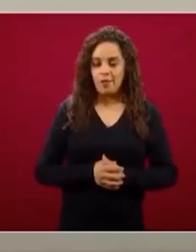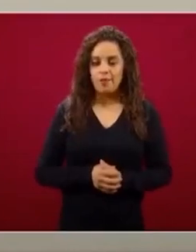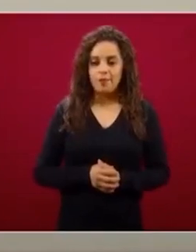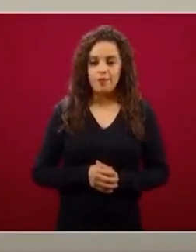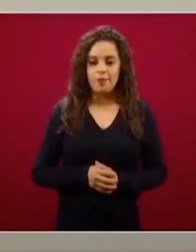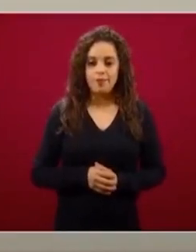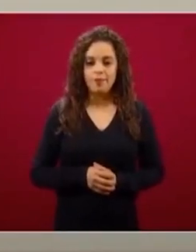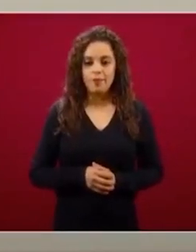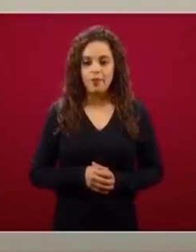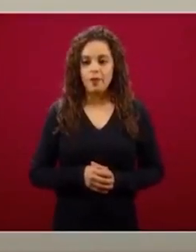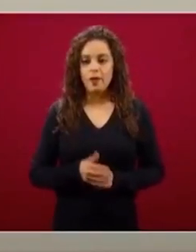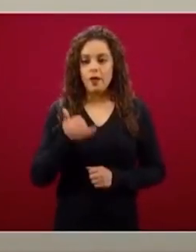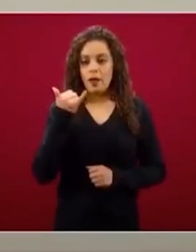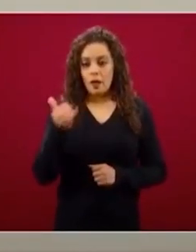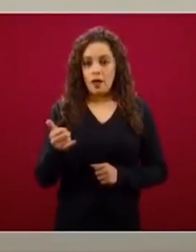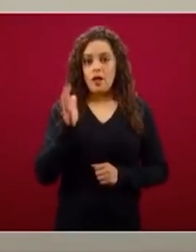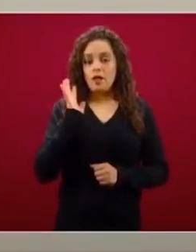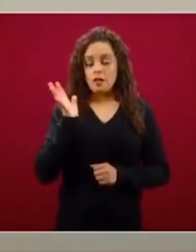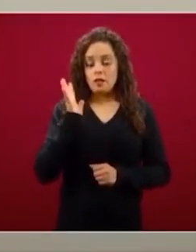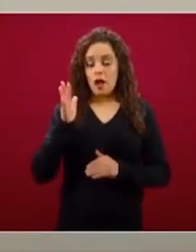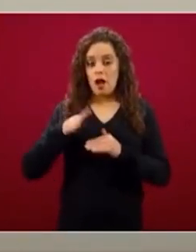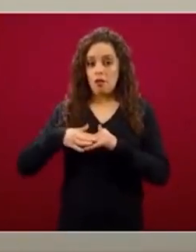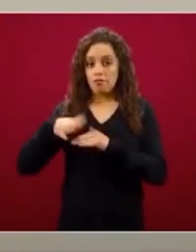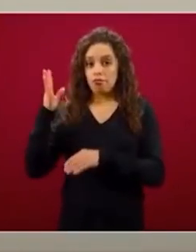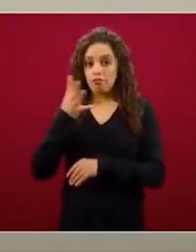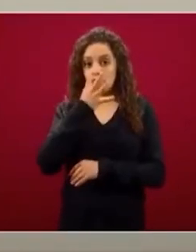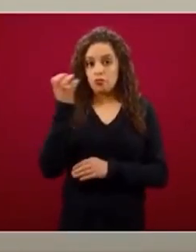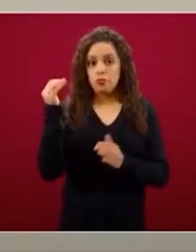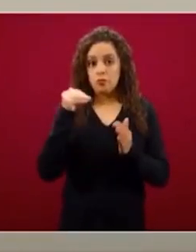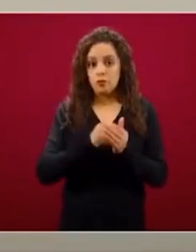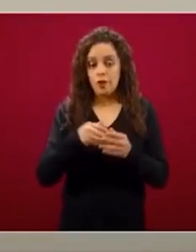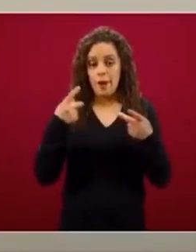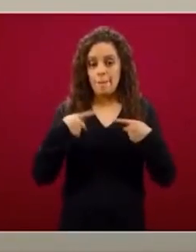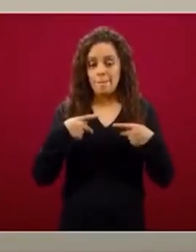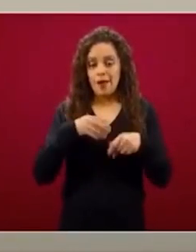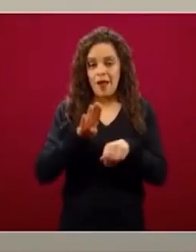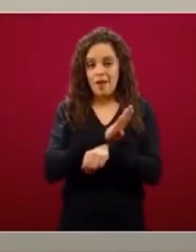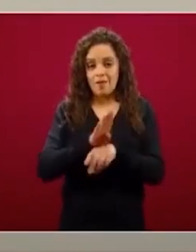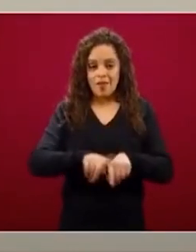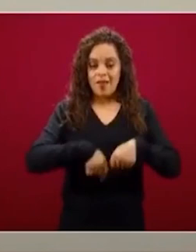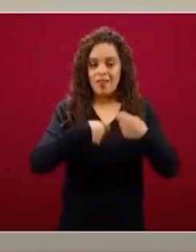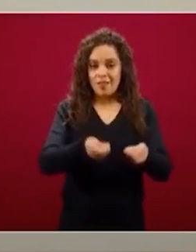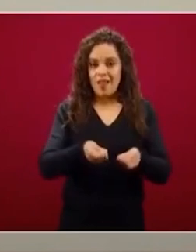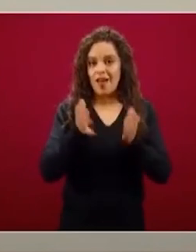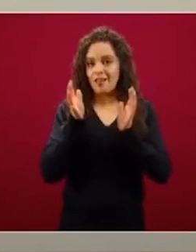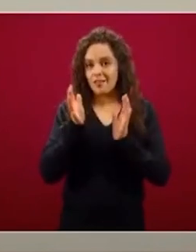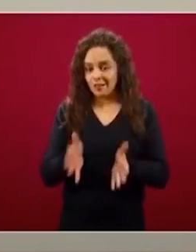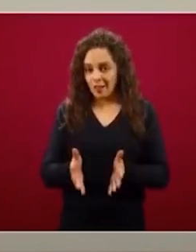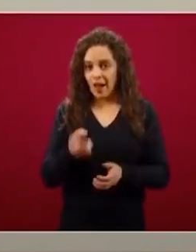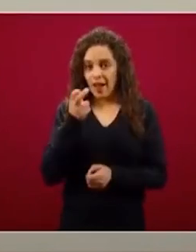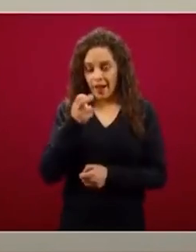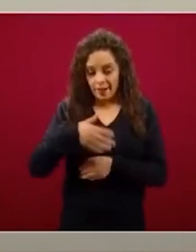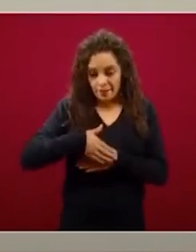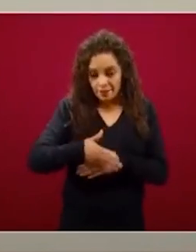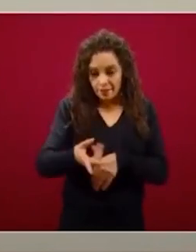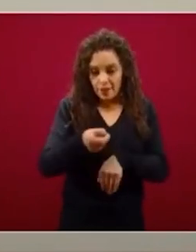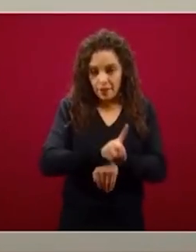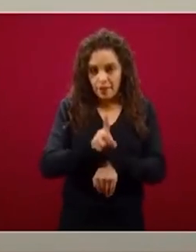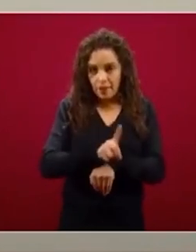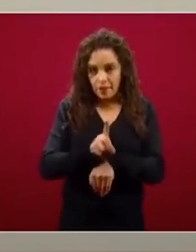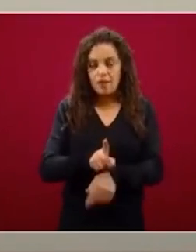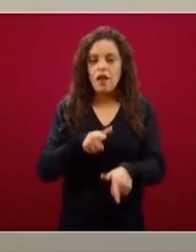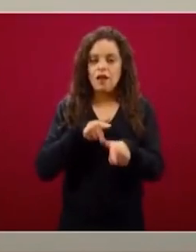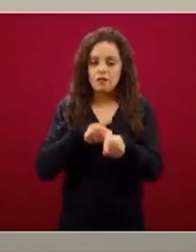los 400 mil beneficiarios, entonces vamos a seguir en los próximos días con un ritmo